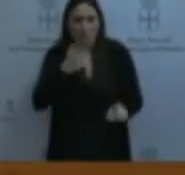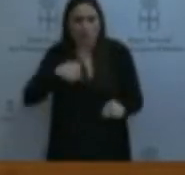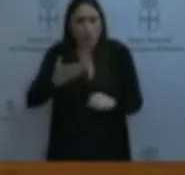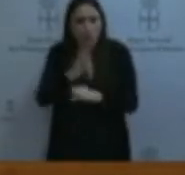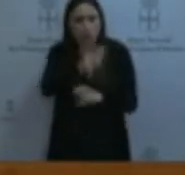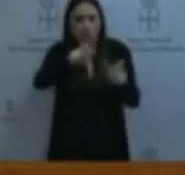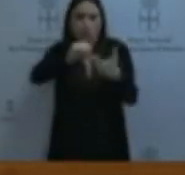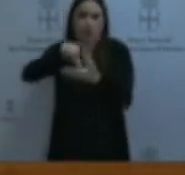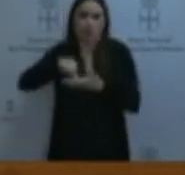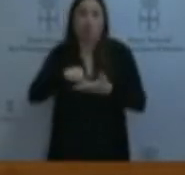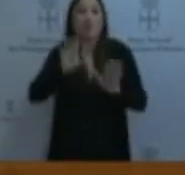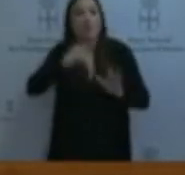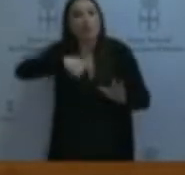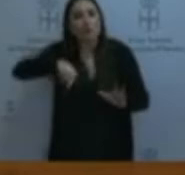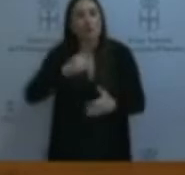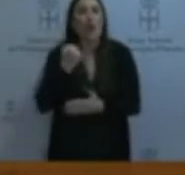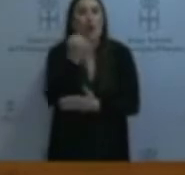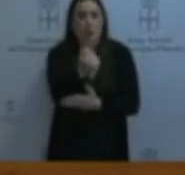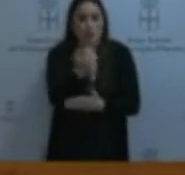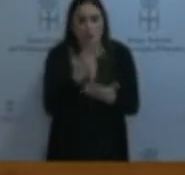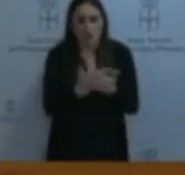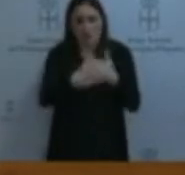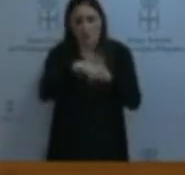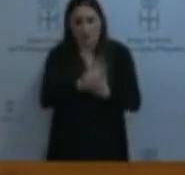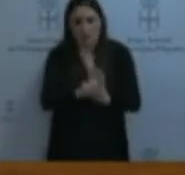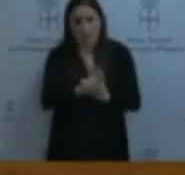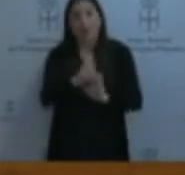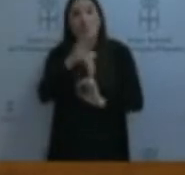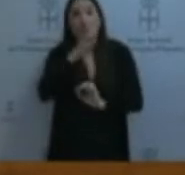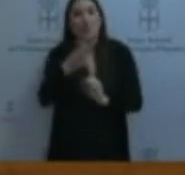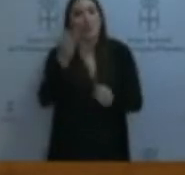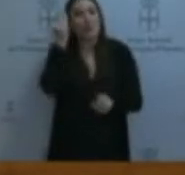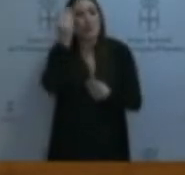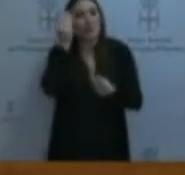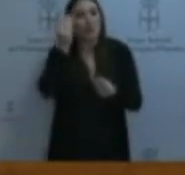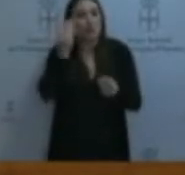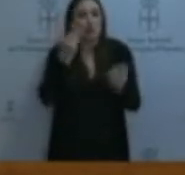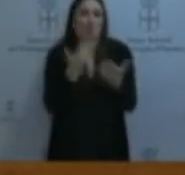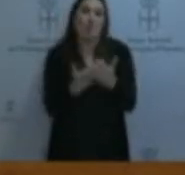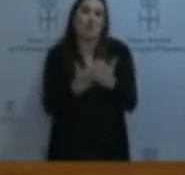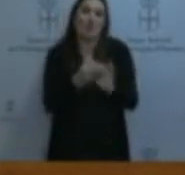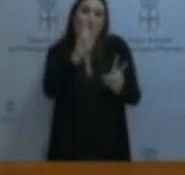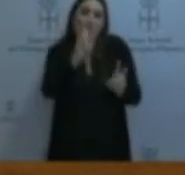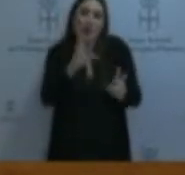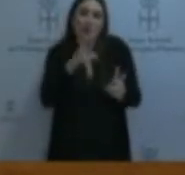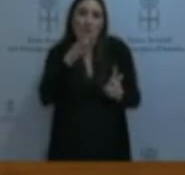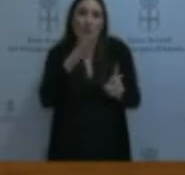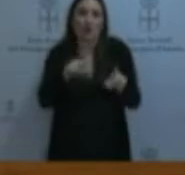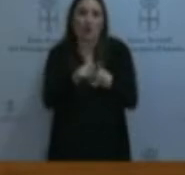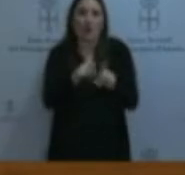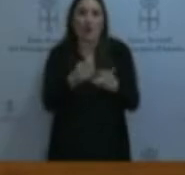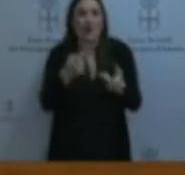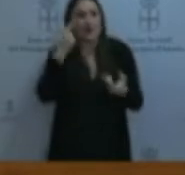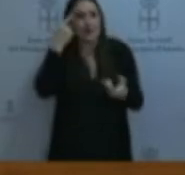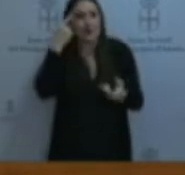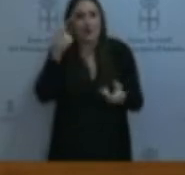obstante, nosotros vamos a apoyar esta proposición de ley porque es una proposición para marcar simplemente paquete, con lo que